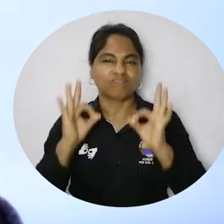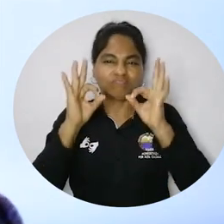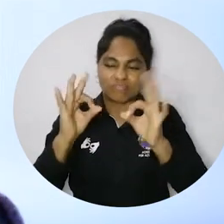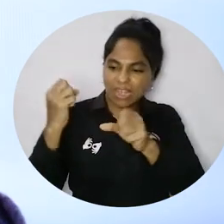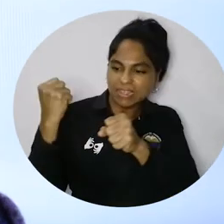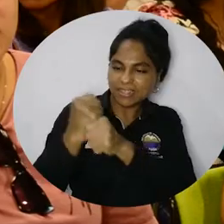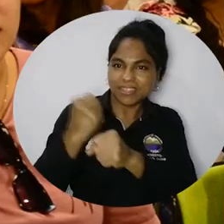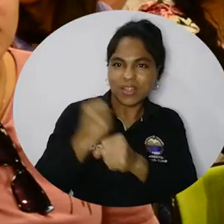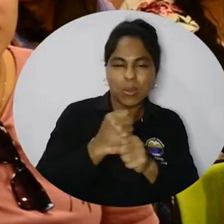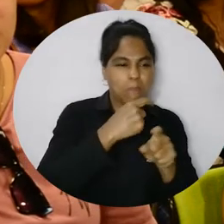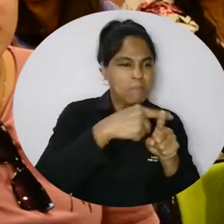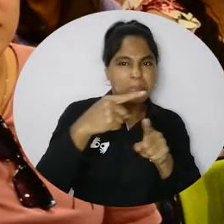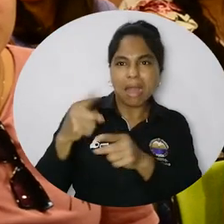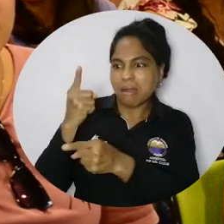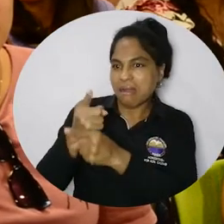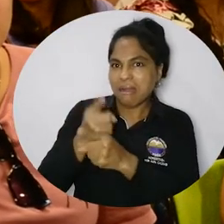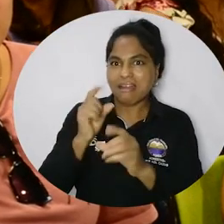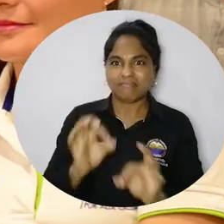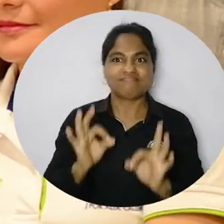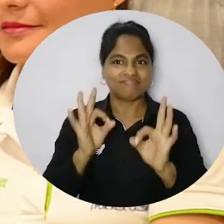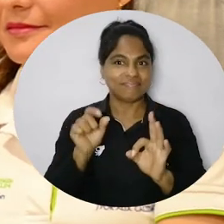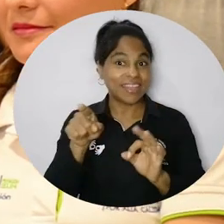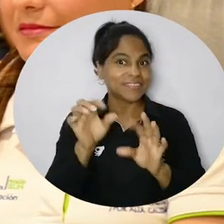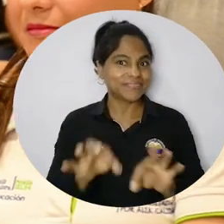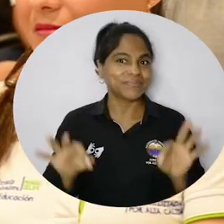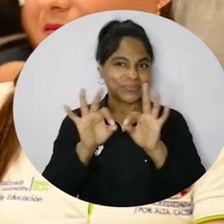sostenido y eso es muy importante.